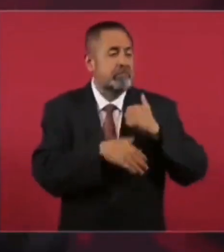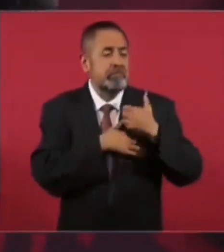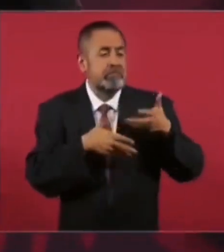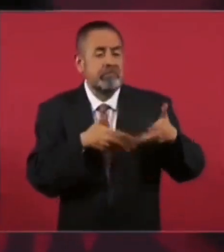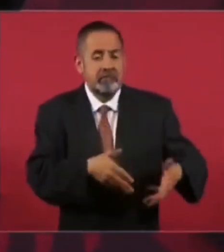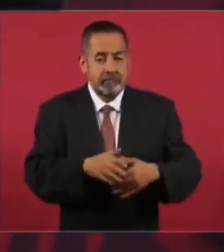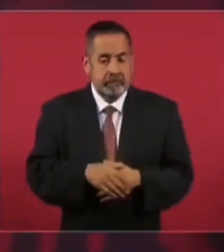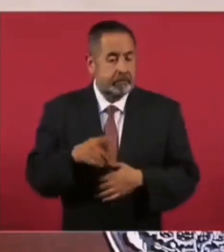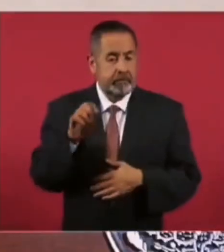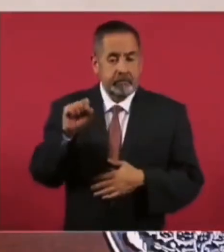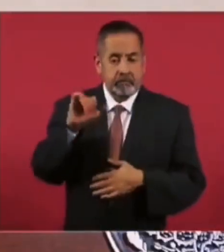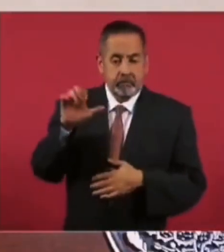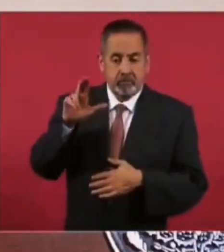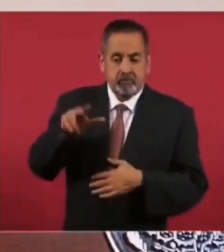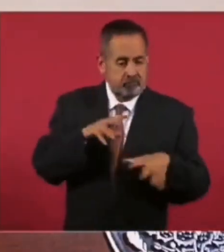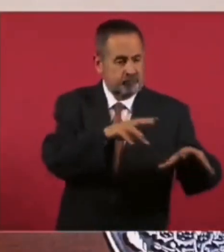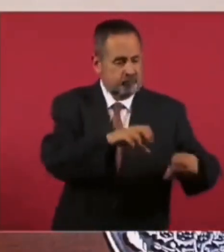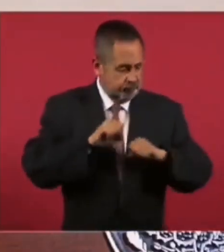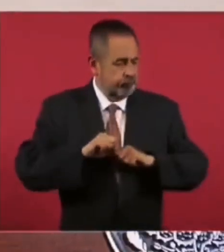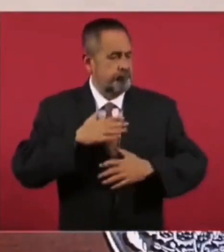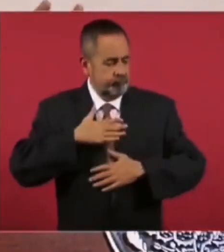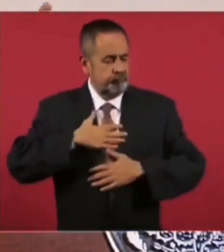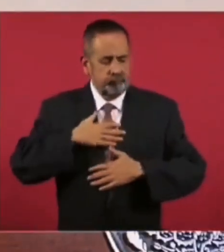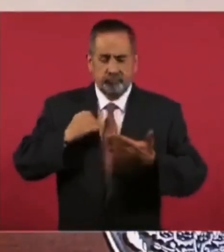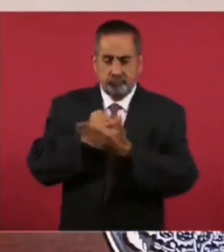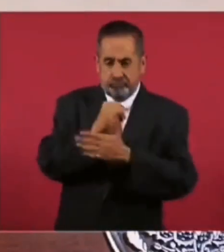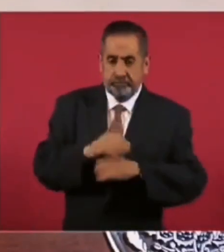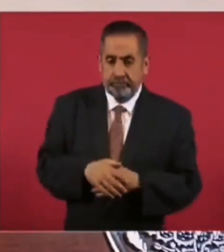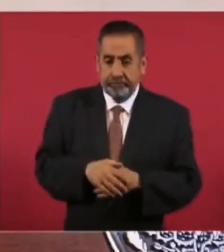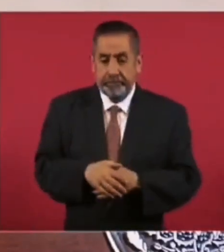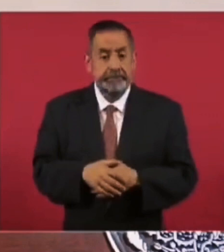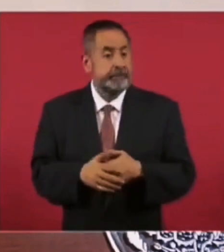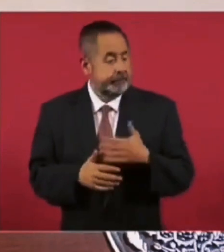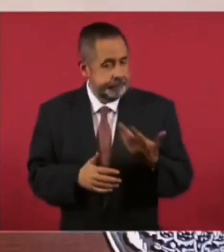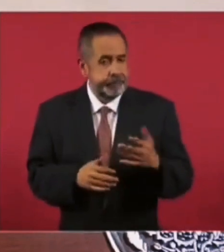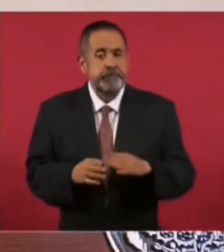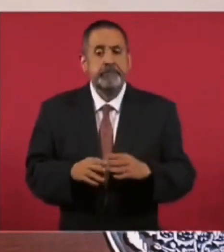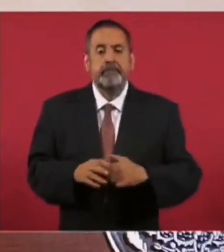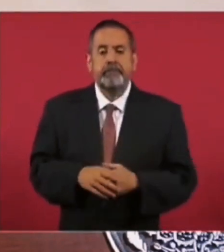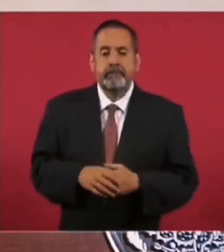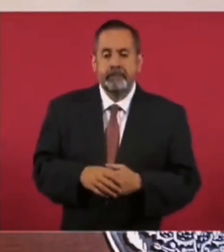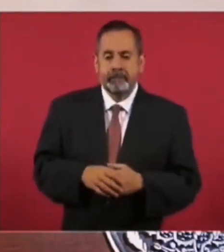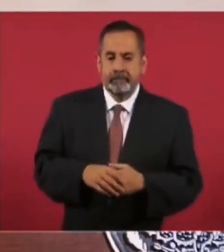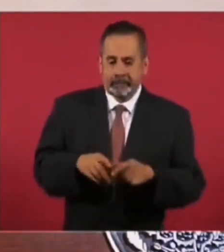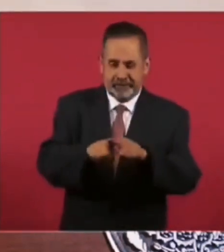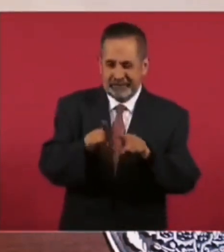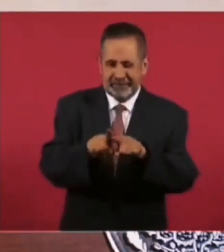Llegó a la Corte y cuando llega, así como